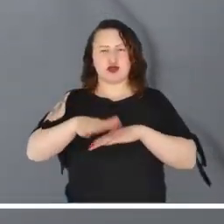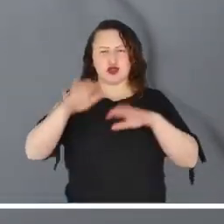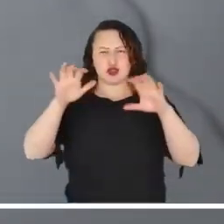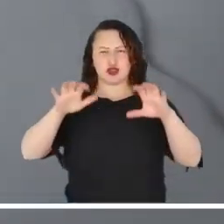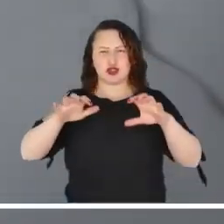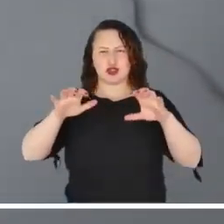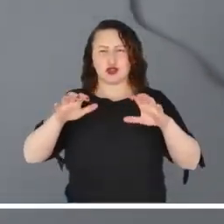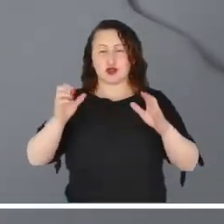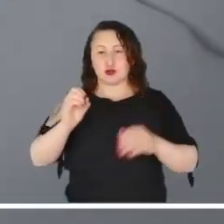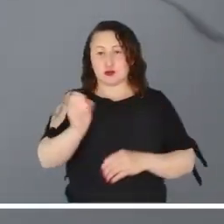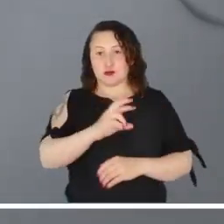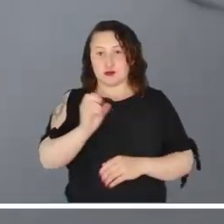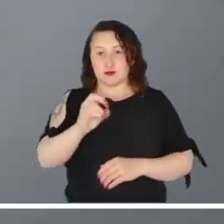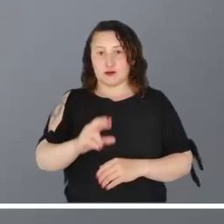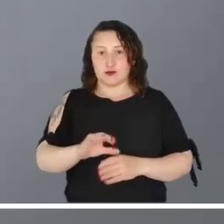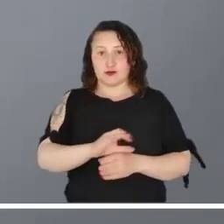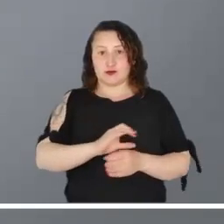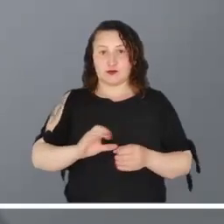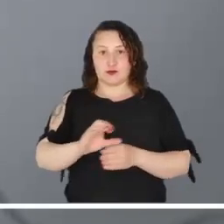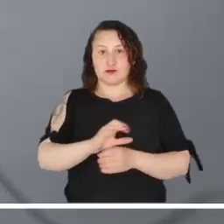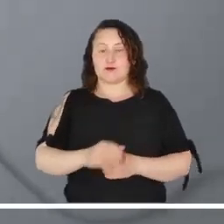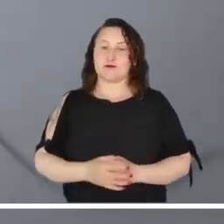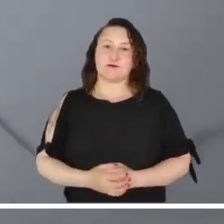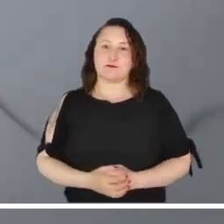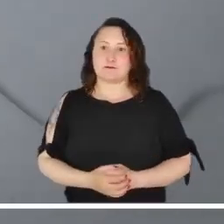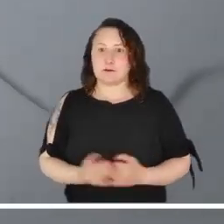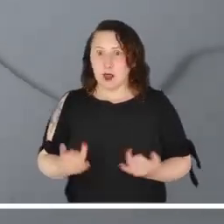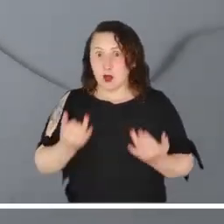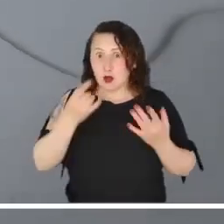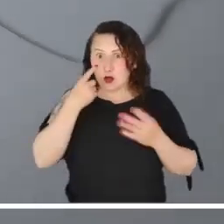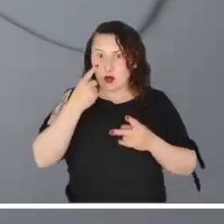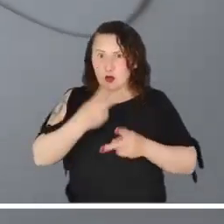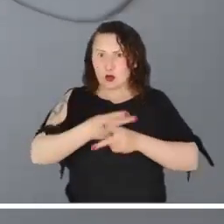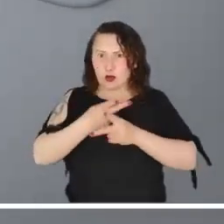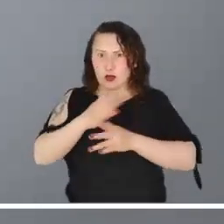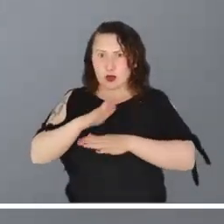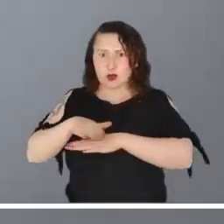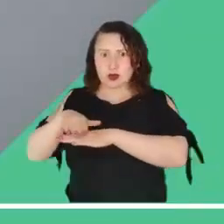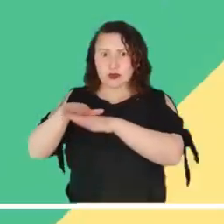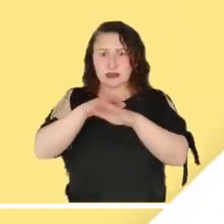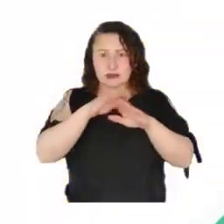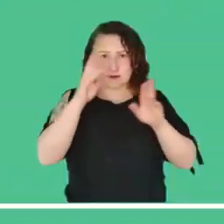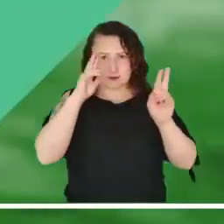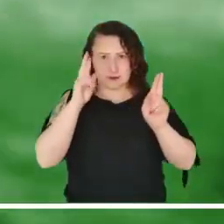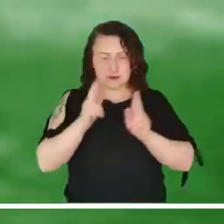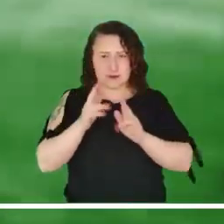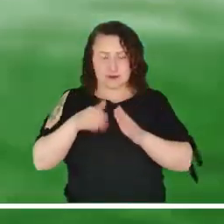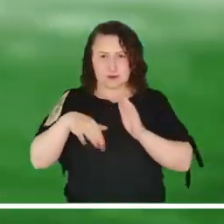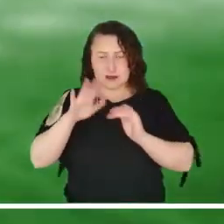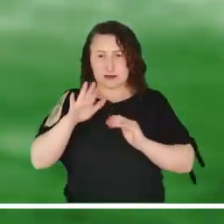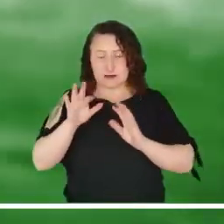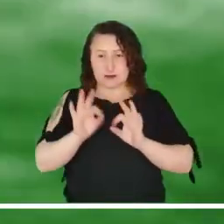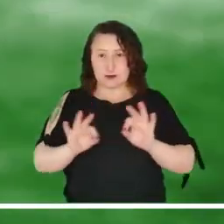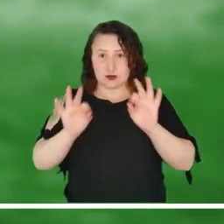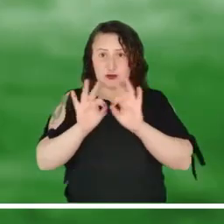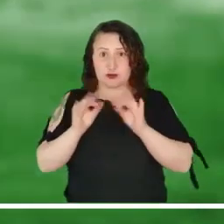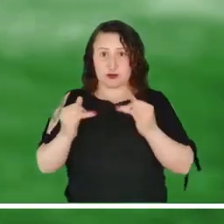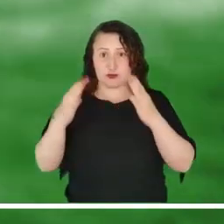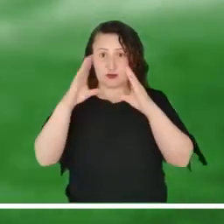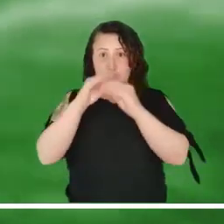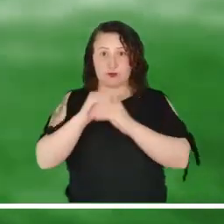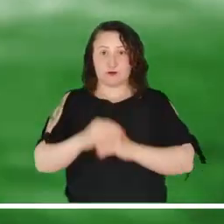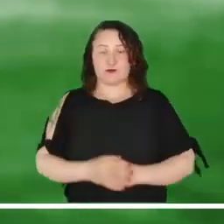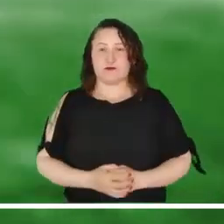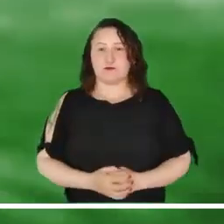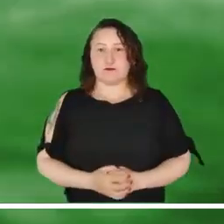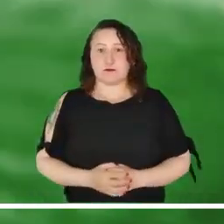por lo tanto es posible que se activen algunas precipitaciones en el oriente y sur de la ciudad. En este segmento les compartimos un resumen